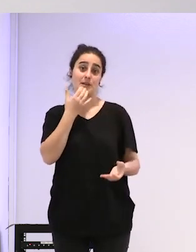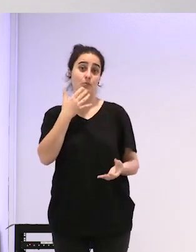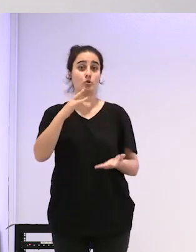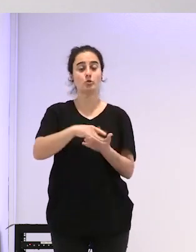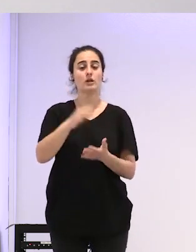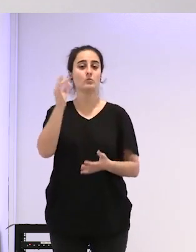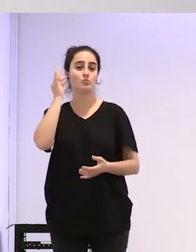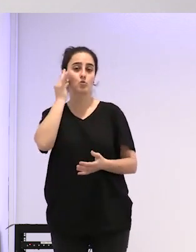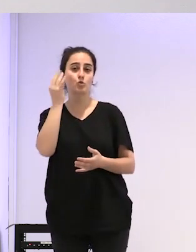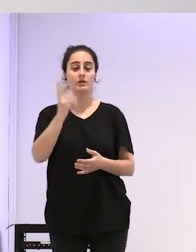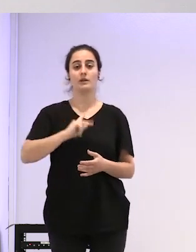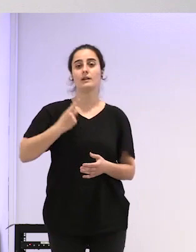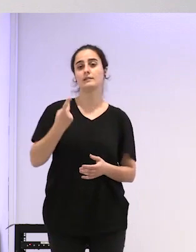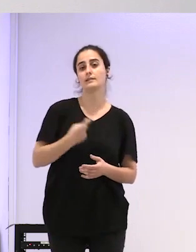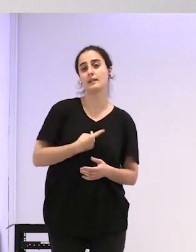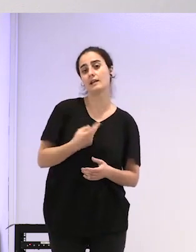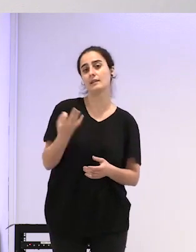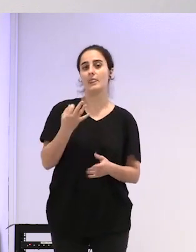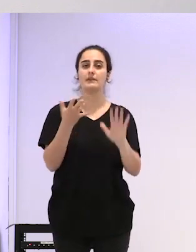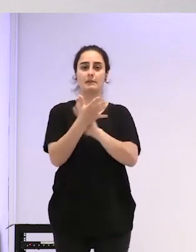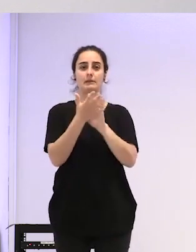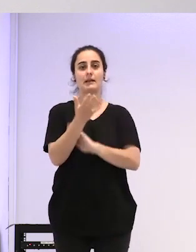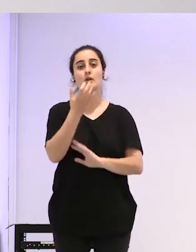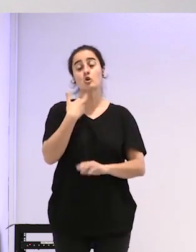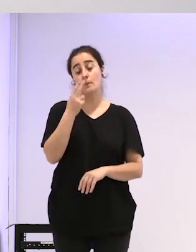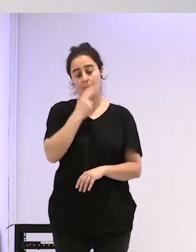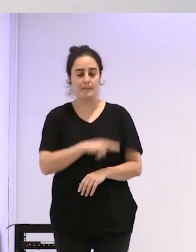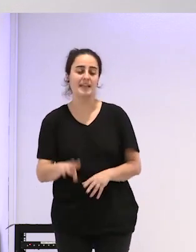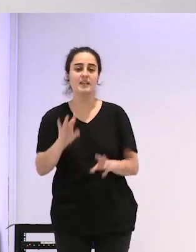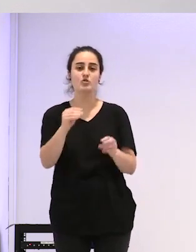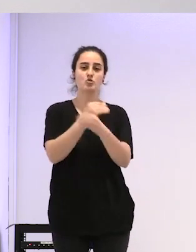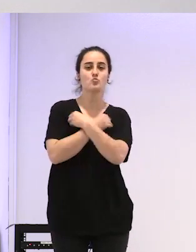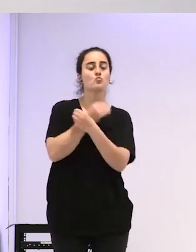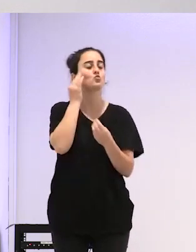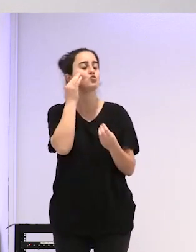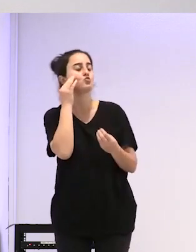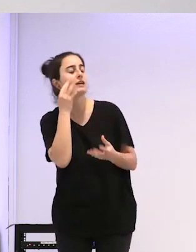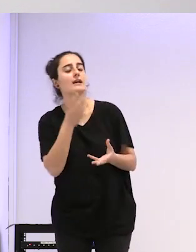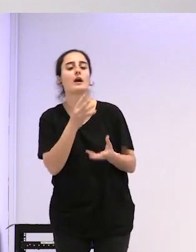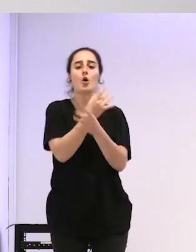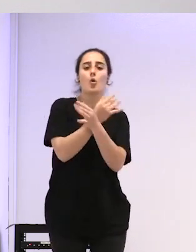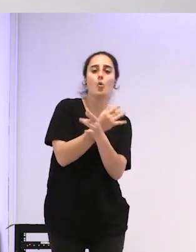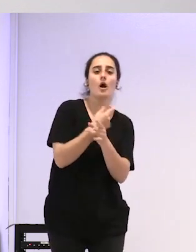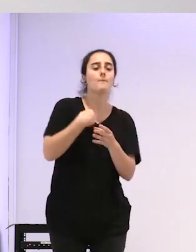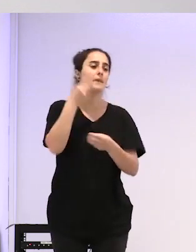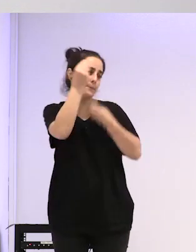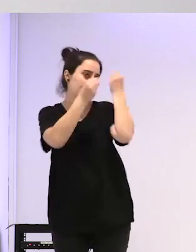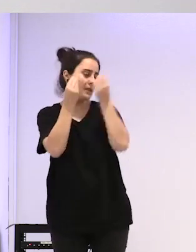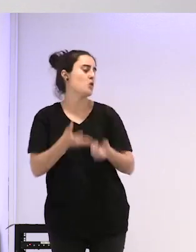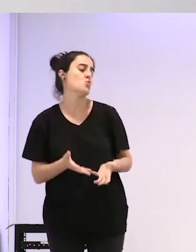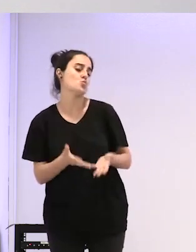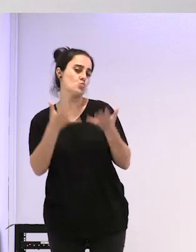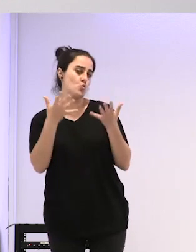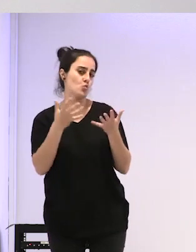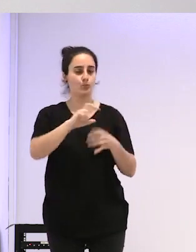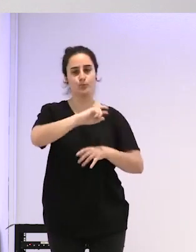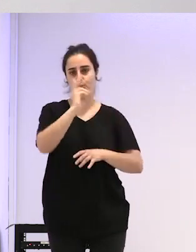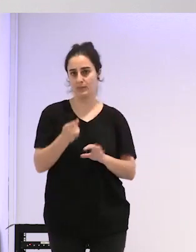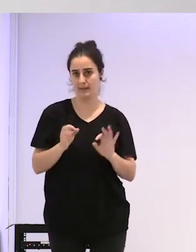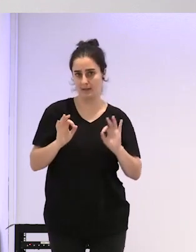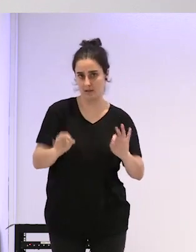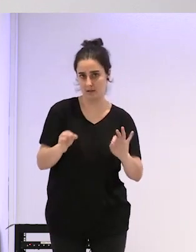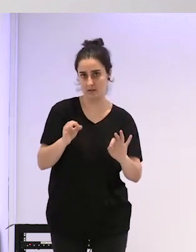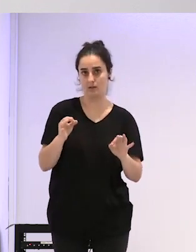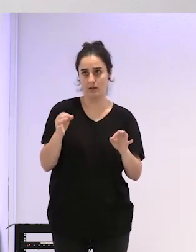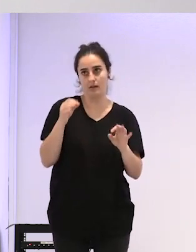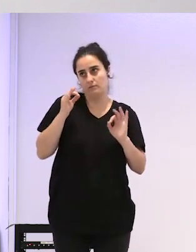ejemplo desde la infancia jugabas con Barbies que te encanta el maquillaje y todas estas cosas que no vamos a entrar en toda la violencia